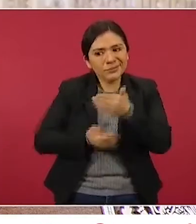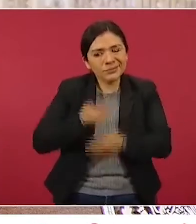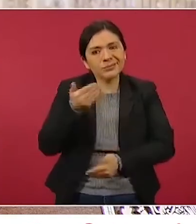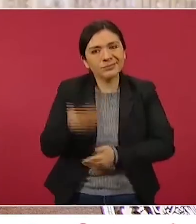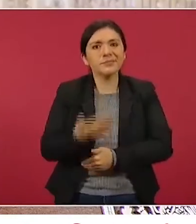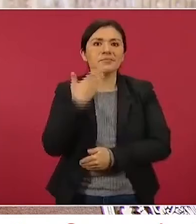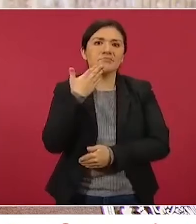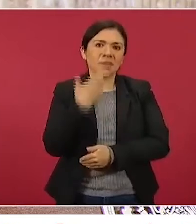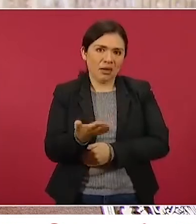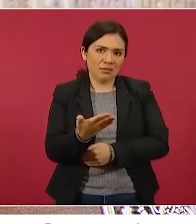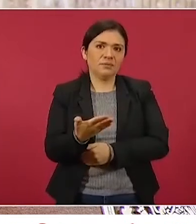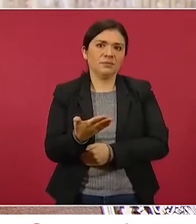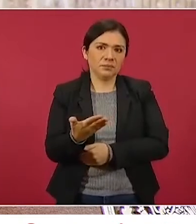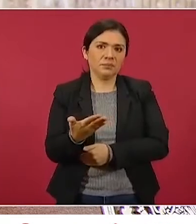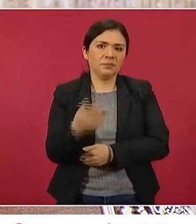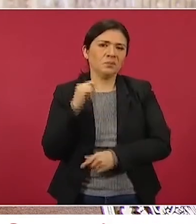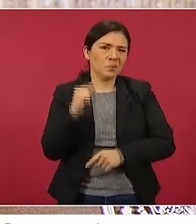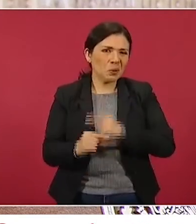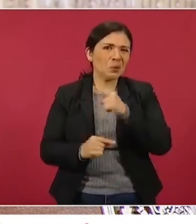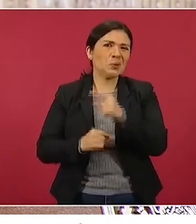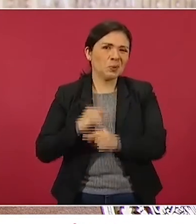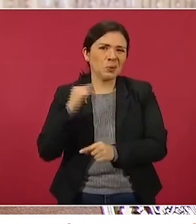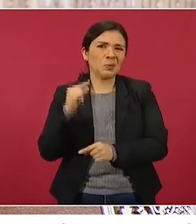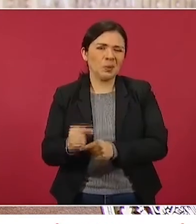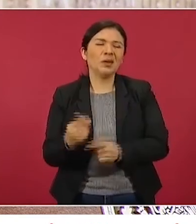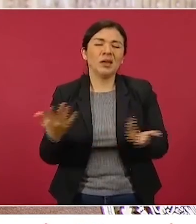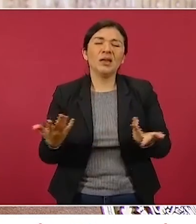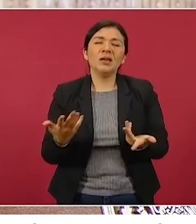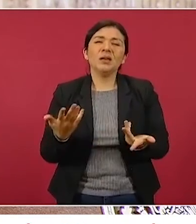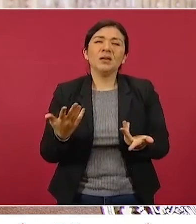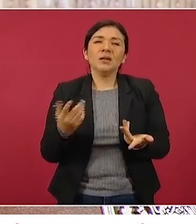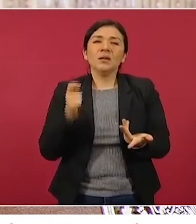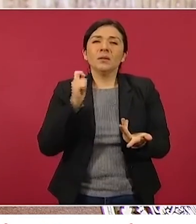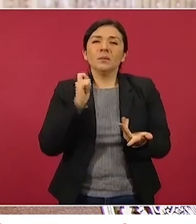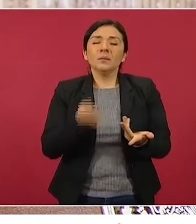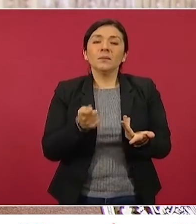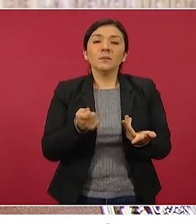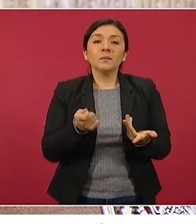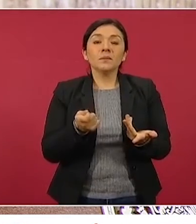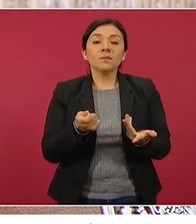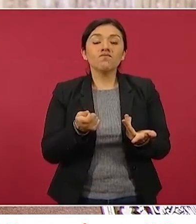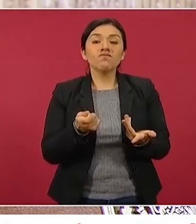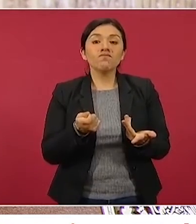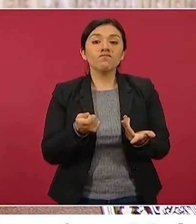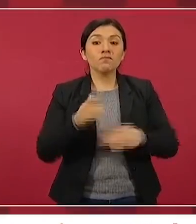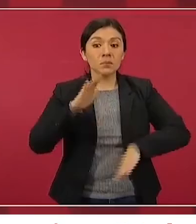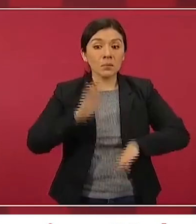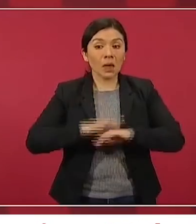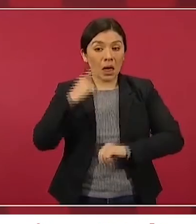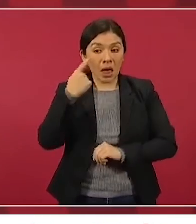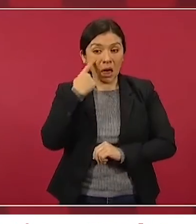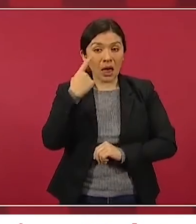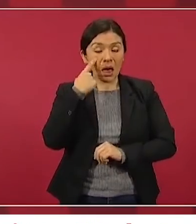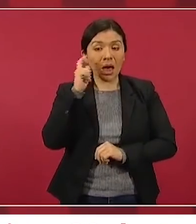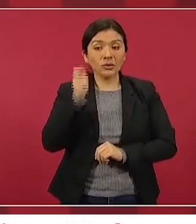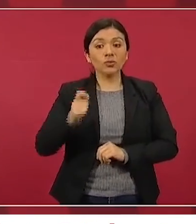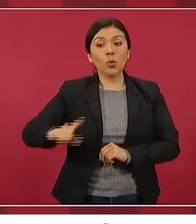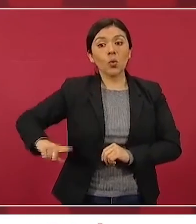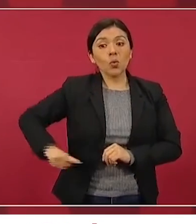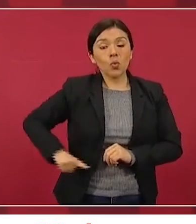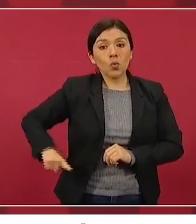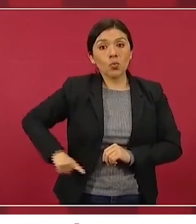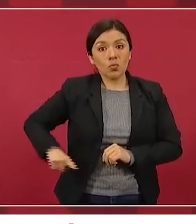porque en mucho el gobierno